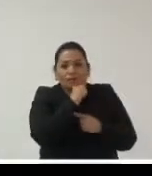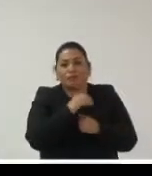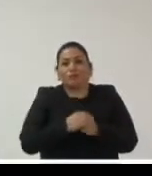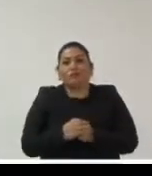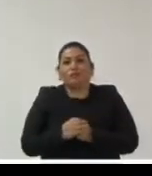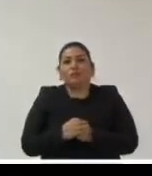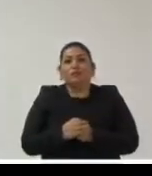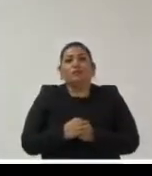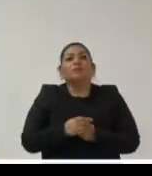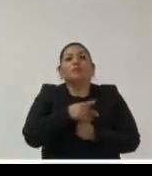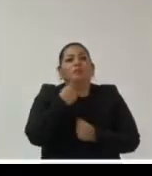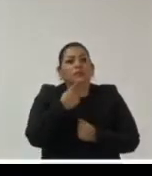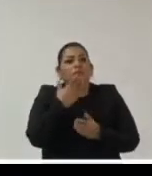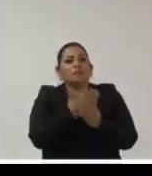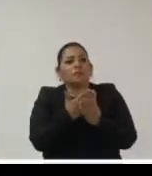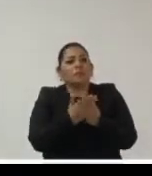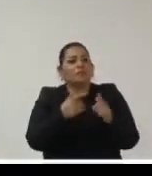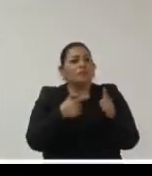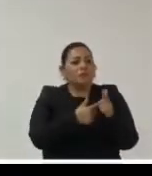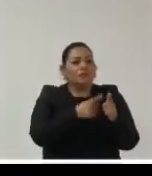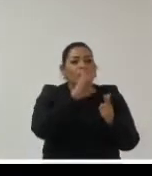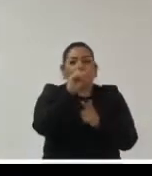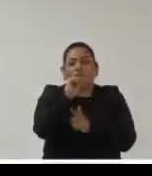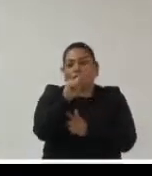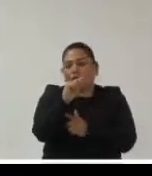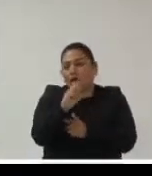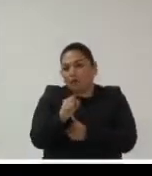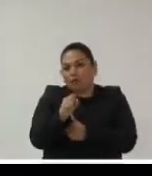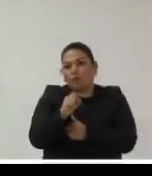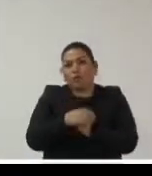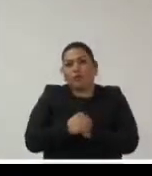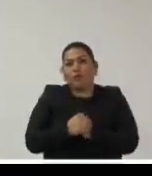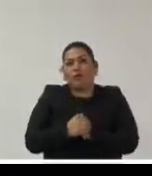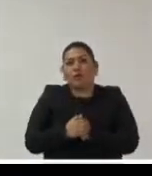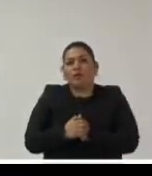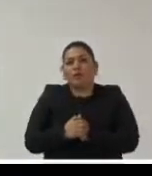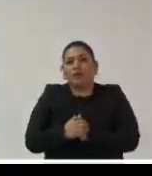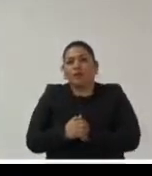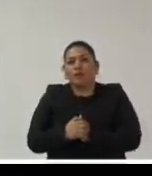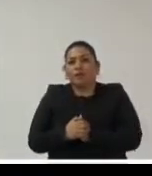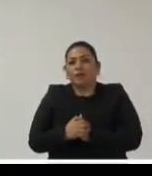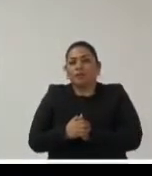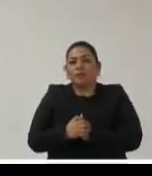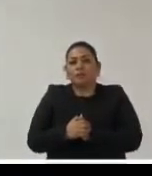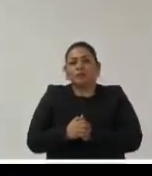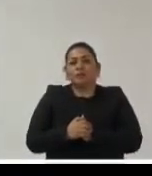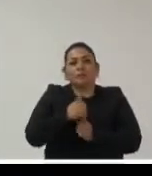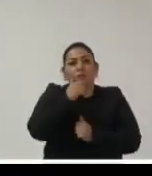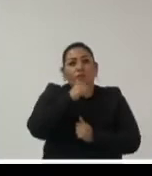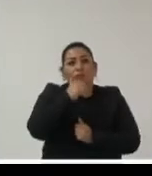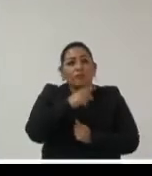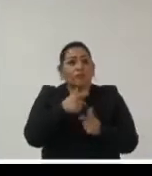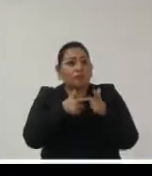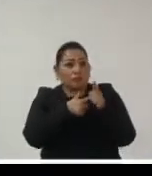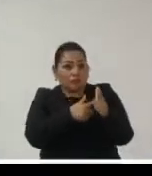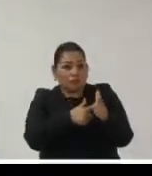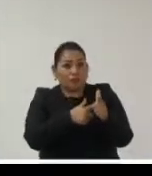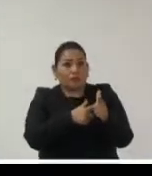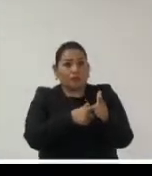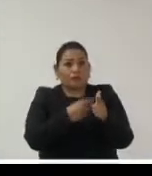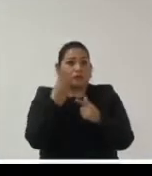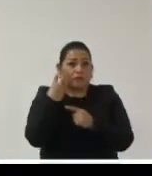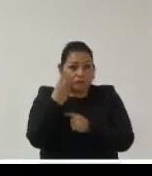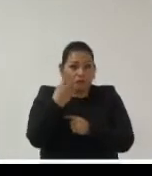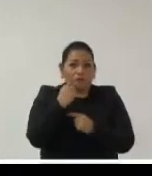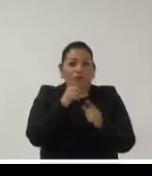hablando de documentos de registros o de datos y un aspecto no menos importante que tengo que tocar definitivamente porque estamos en un seminario